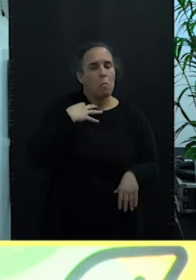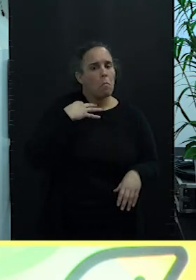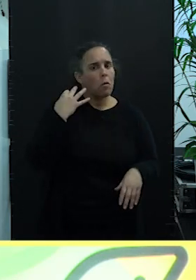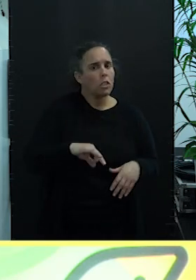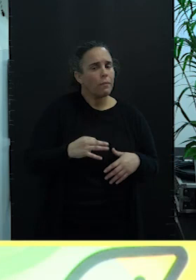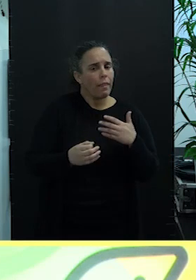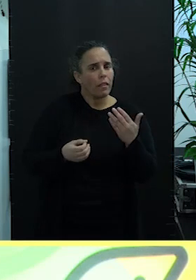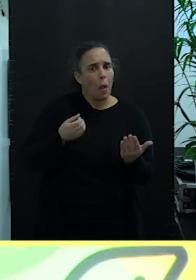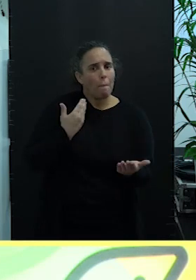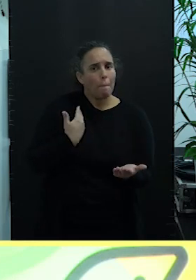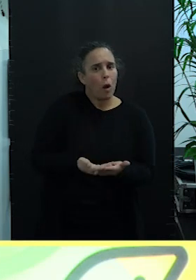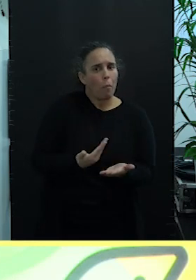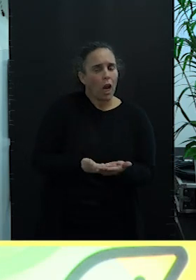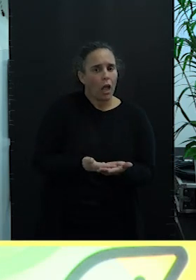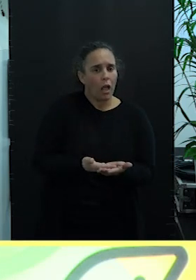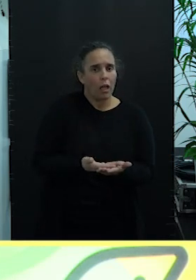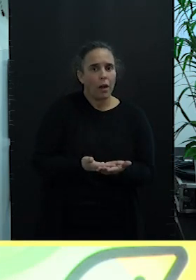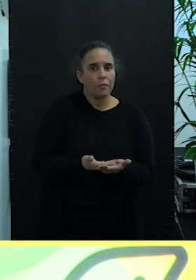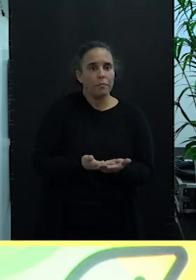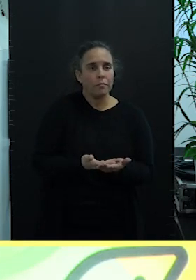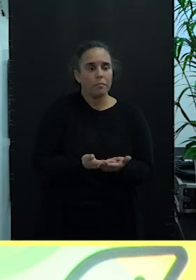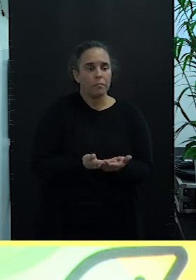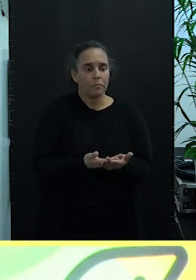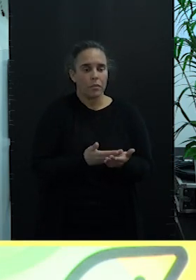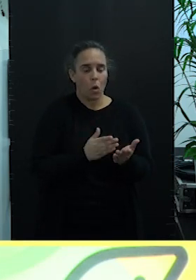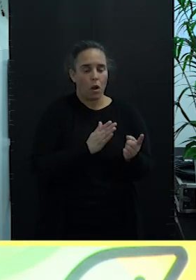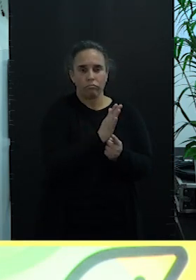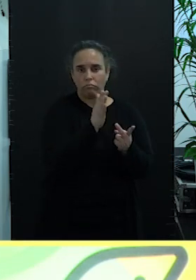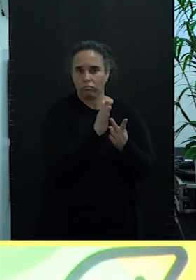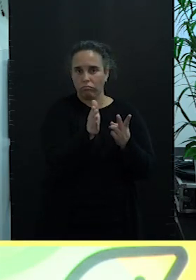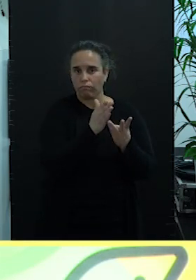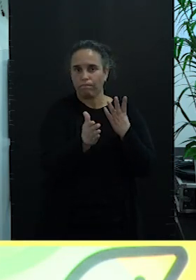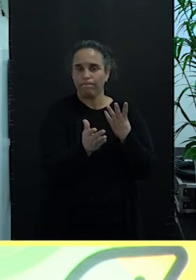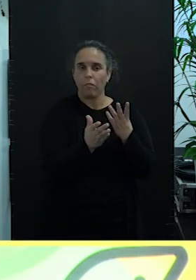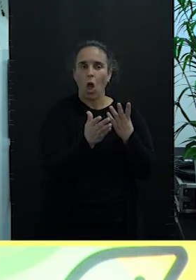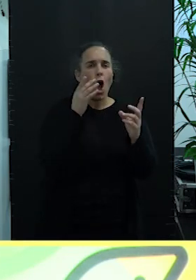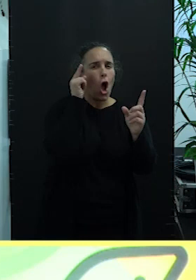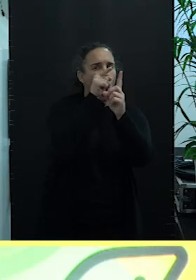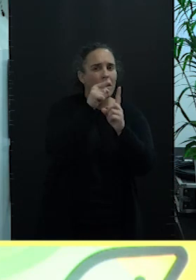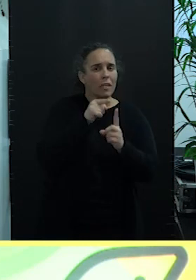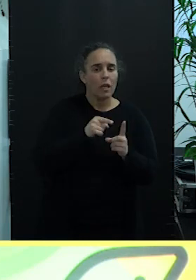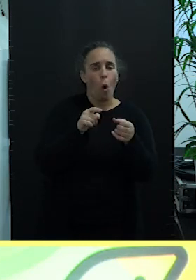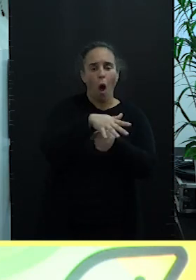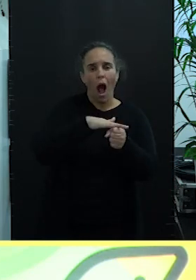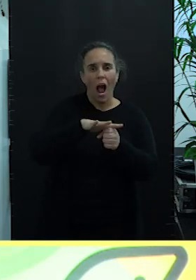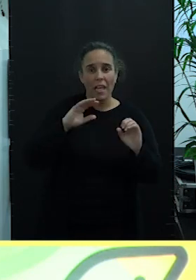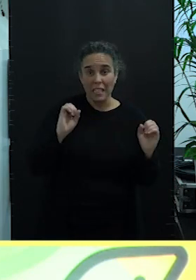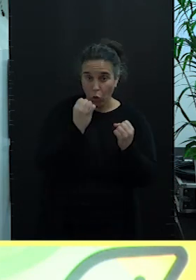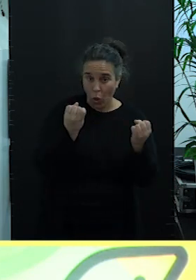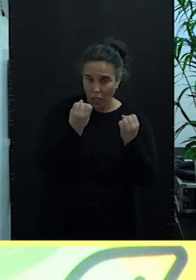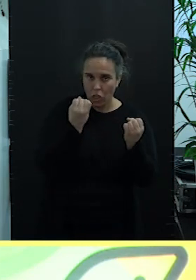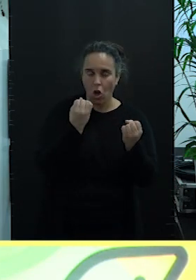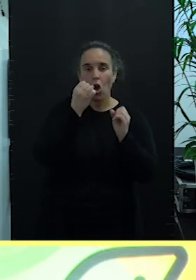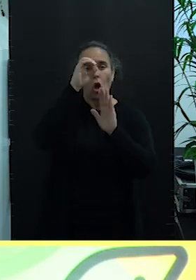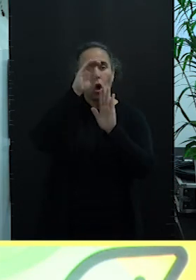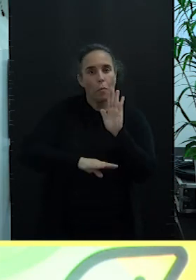la participación en una serie de ejes, una serie de objetivos y áreas de actuación, un programa de